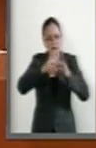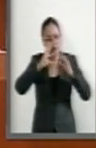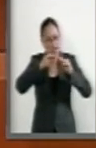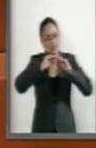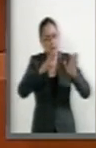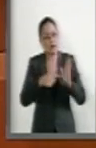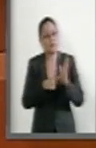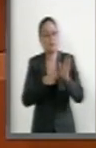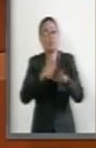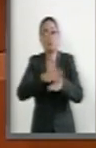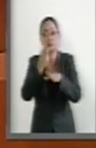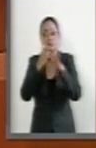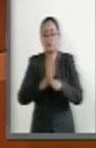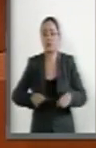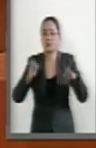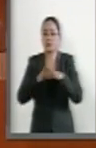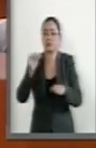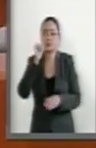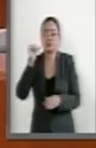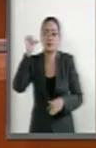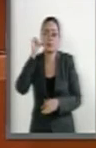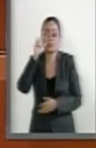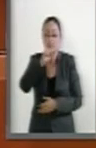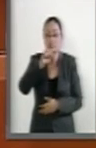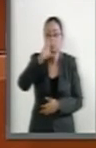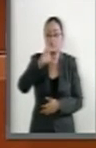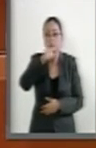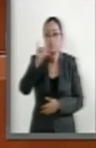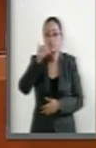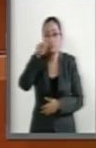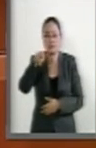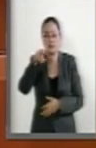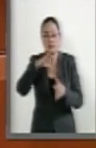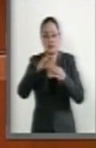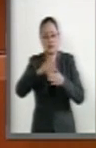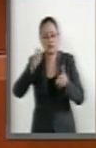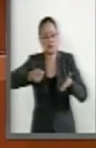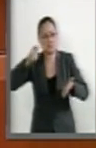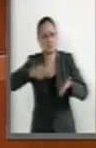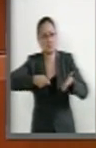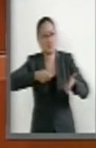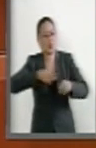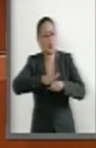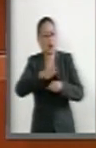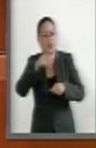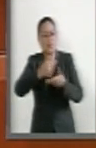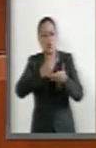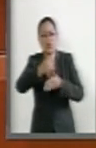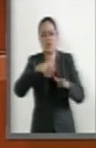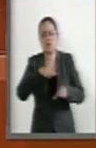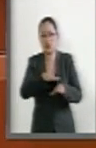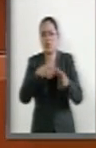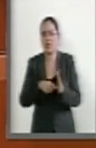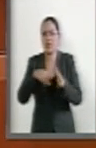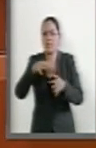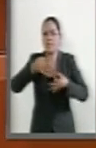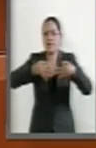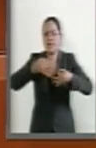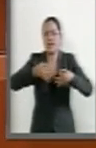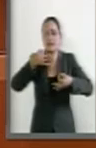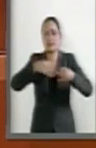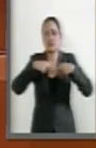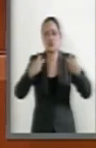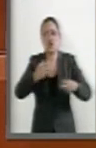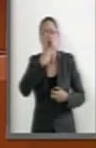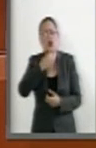destacar lo que ayer resolvió la Suprema Corte de Justicia de la Nación en el proyecto realizado por el ministro Alberto Pérez